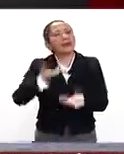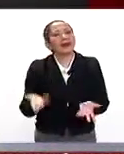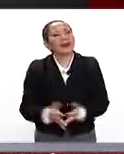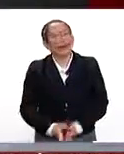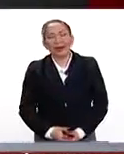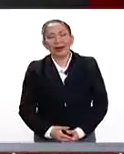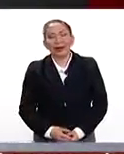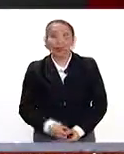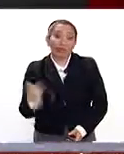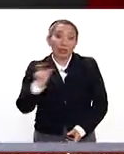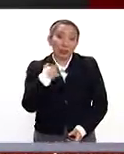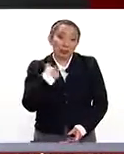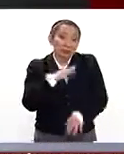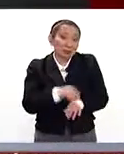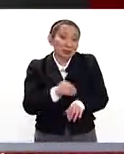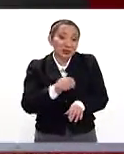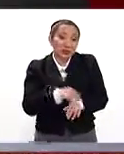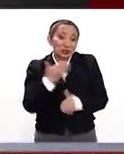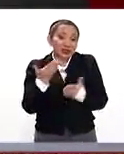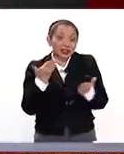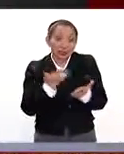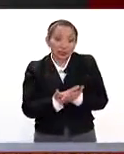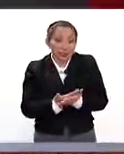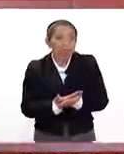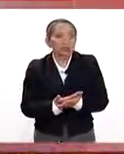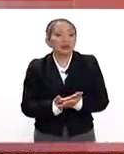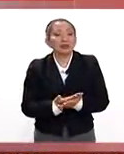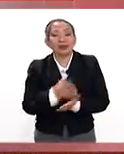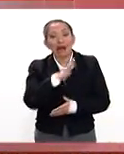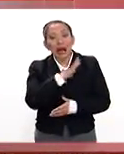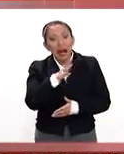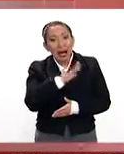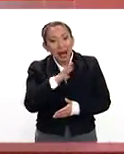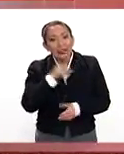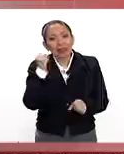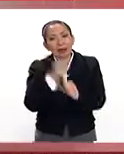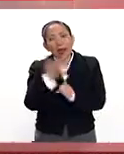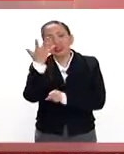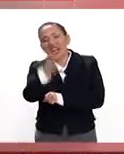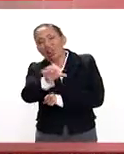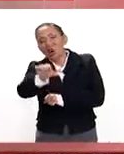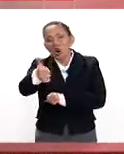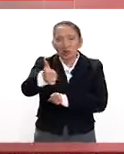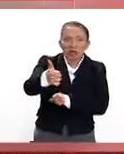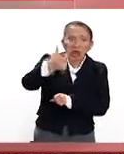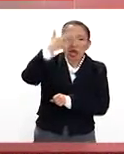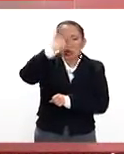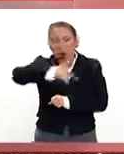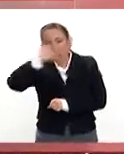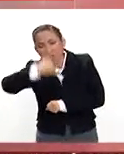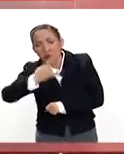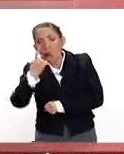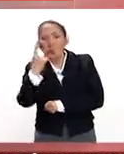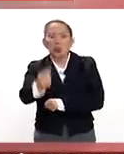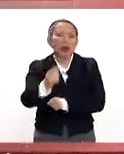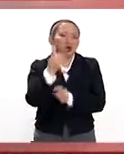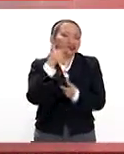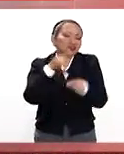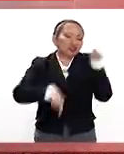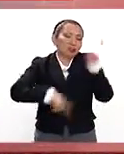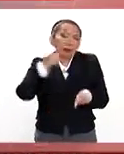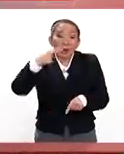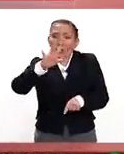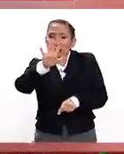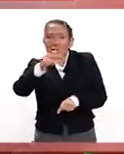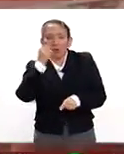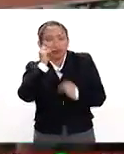Pues cuando me lo permiten los servicios, a veces que me duermo temprano, 10, 11 de la noche, a la una, en fin, pero ya a